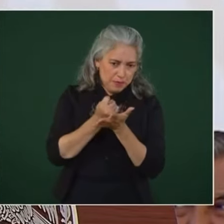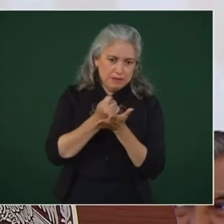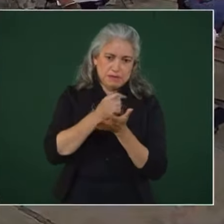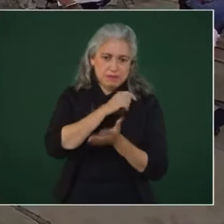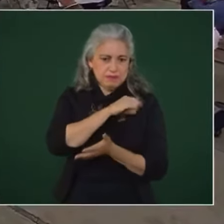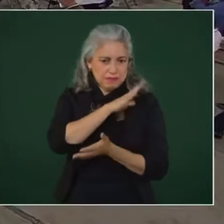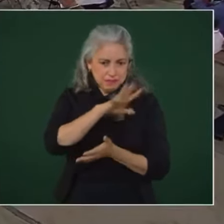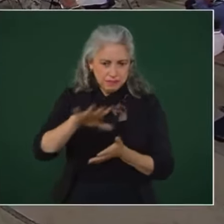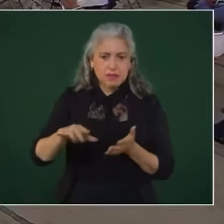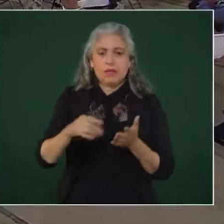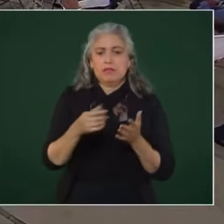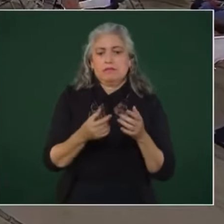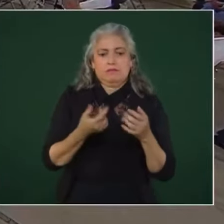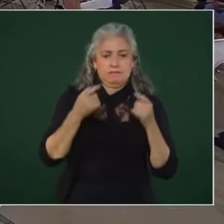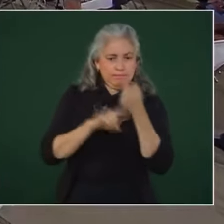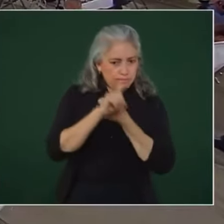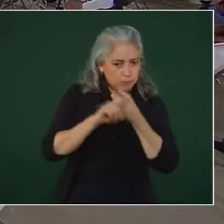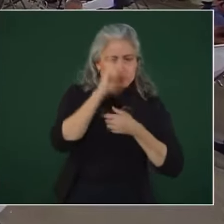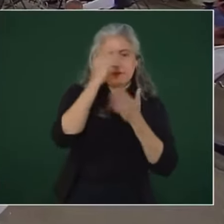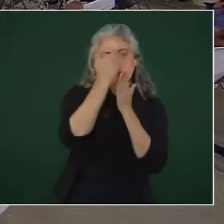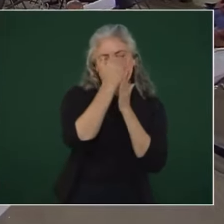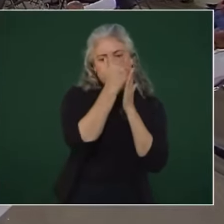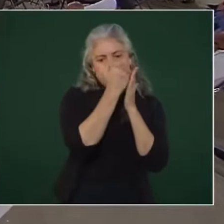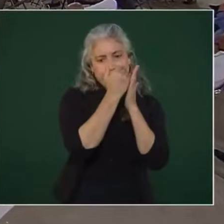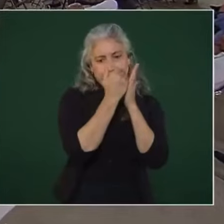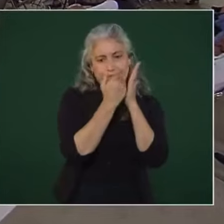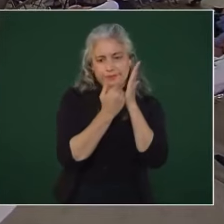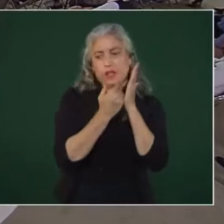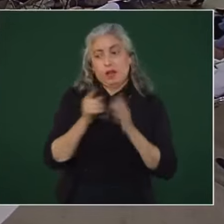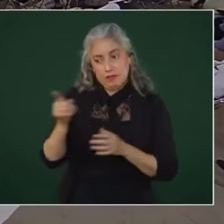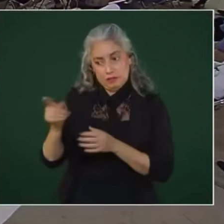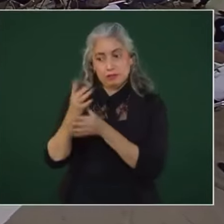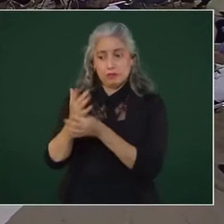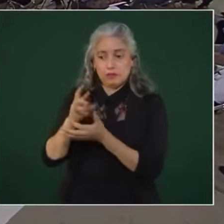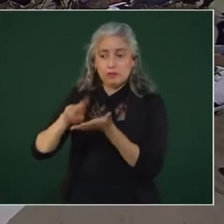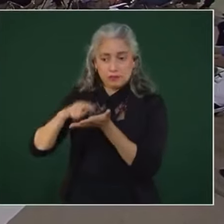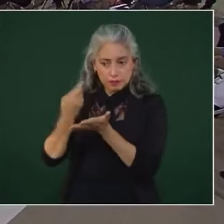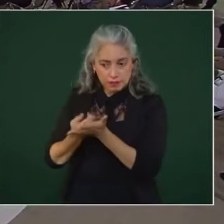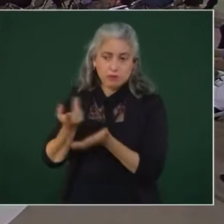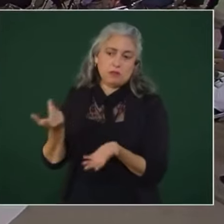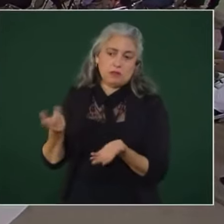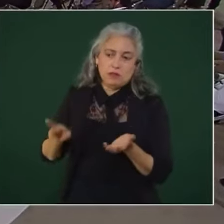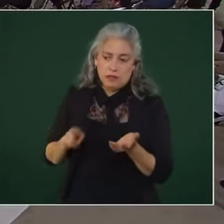la incidencia delictiva y vamos a tomar en cuenta lo de Reynosa. Y Río Bravo,